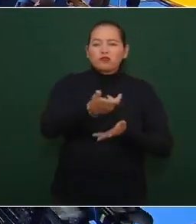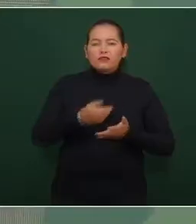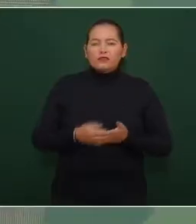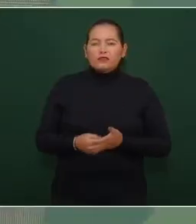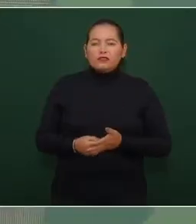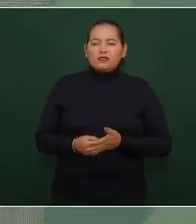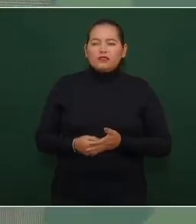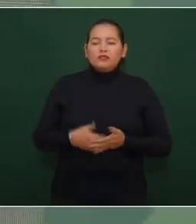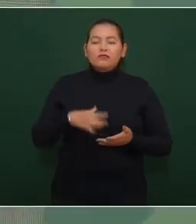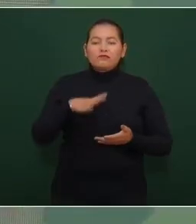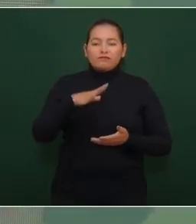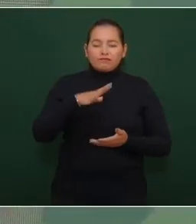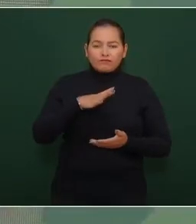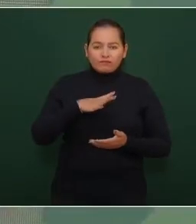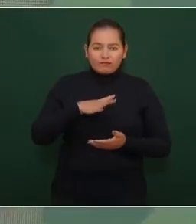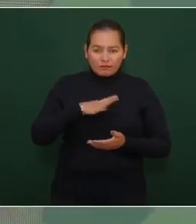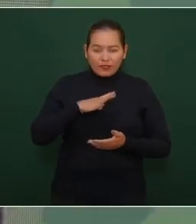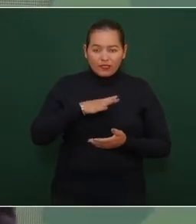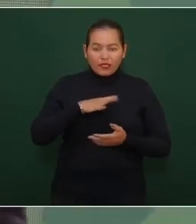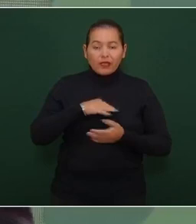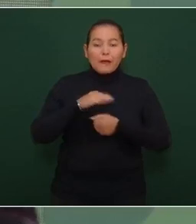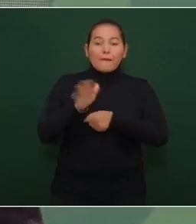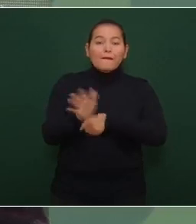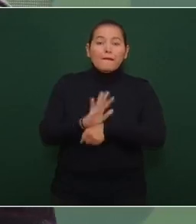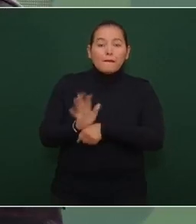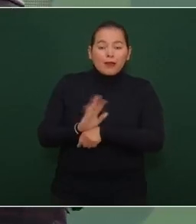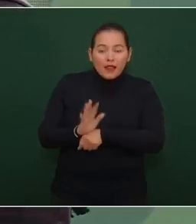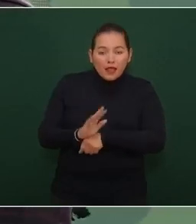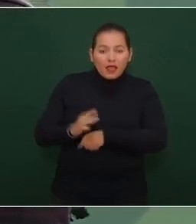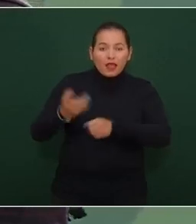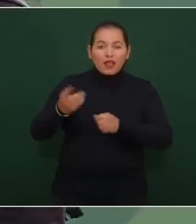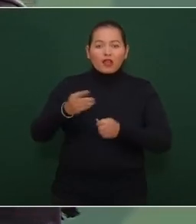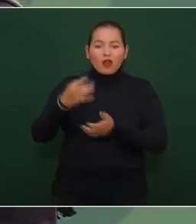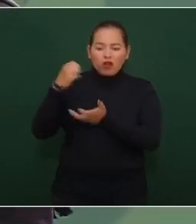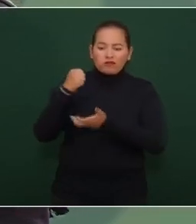hicieron películas financiadas con ese propósito